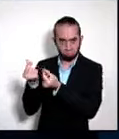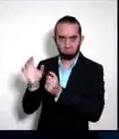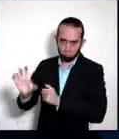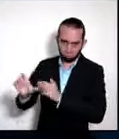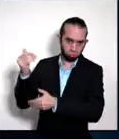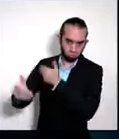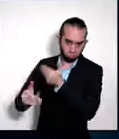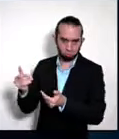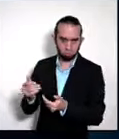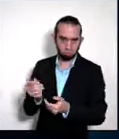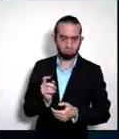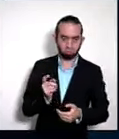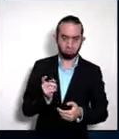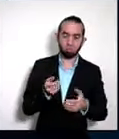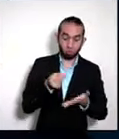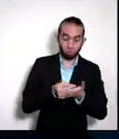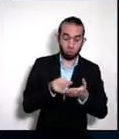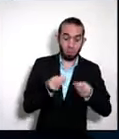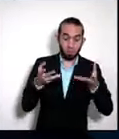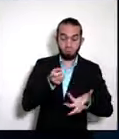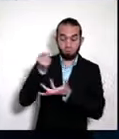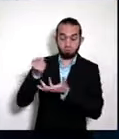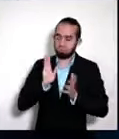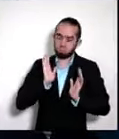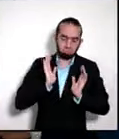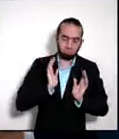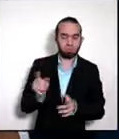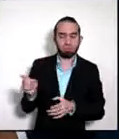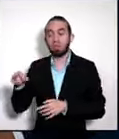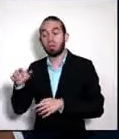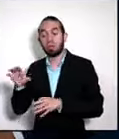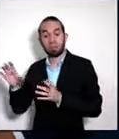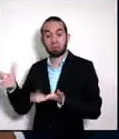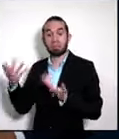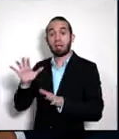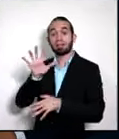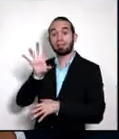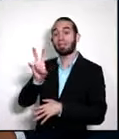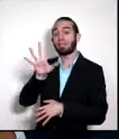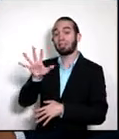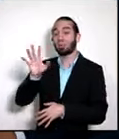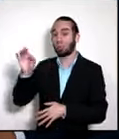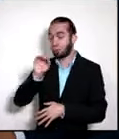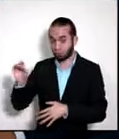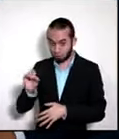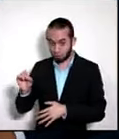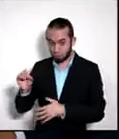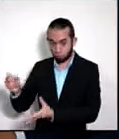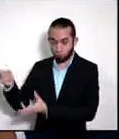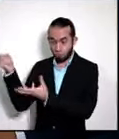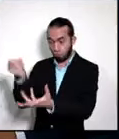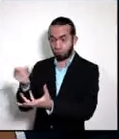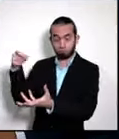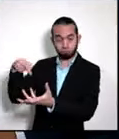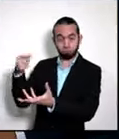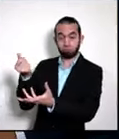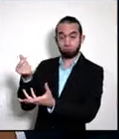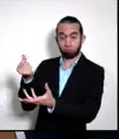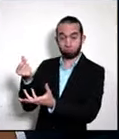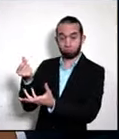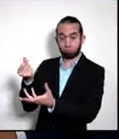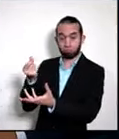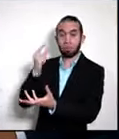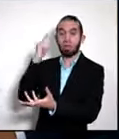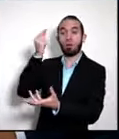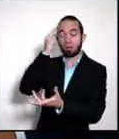ajenas a los fondos públicos que recibe pero si recibe 75% de sus recursos de fondos del